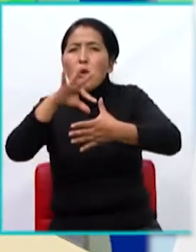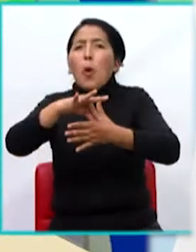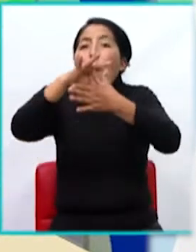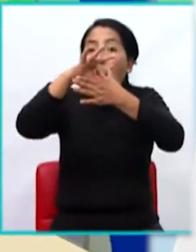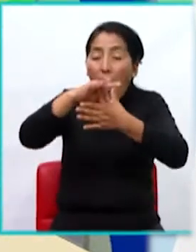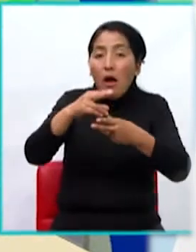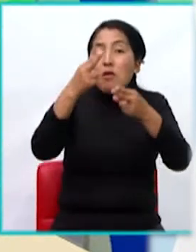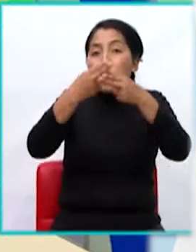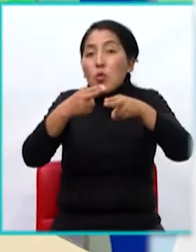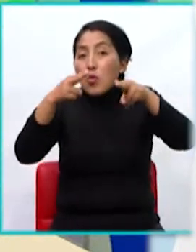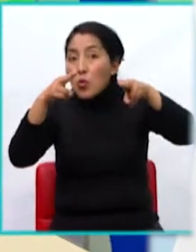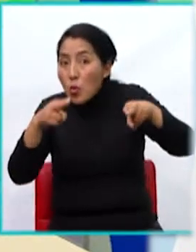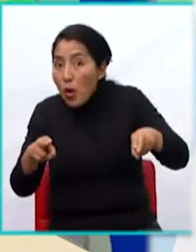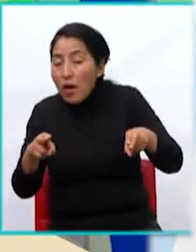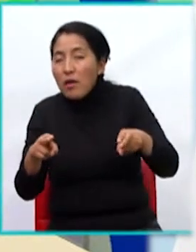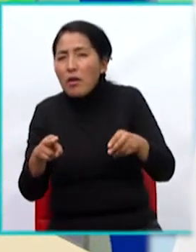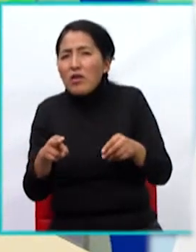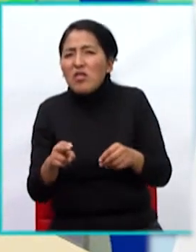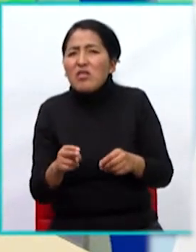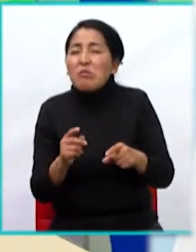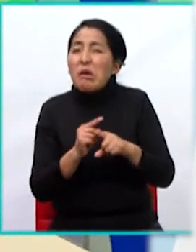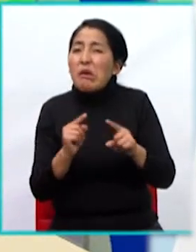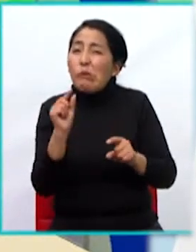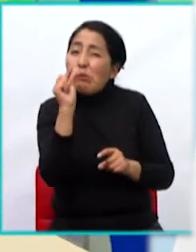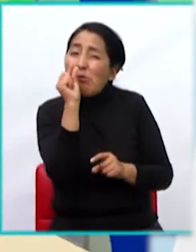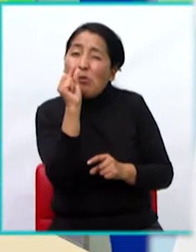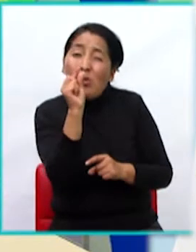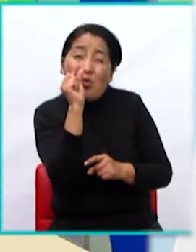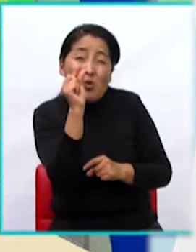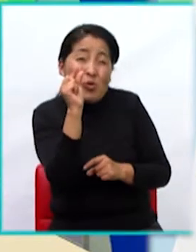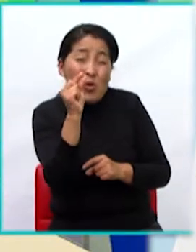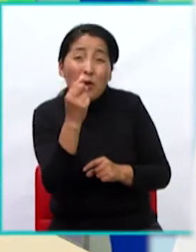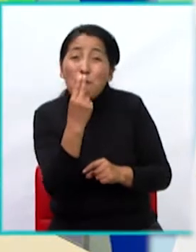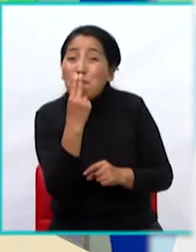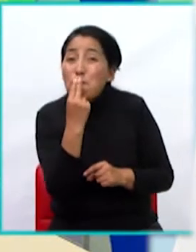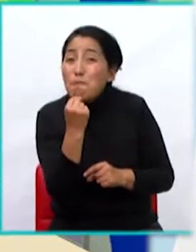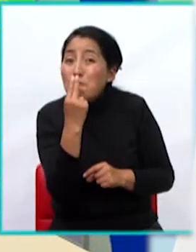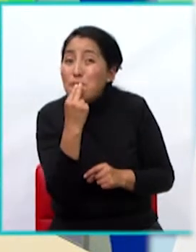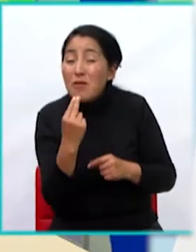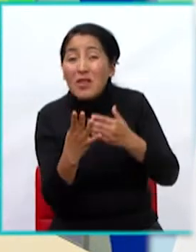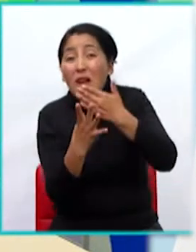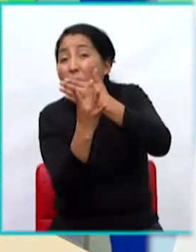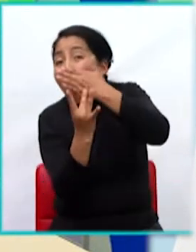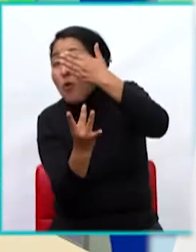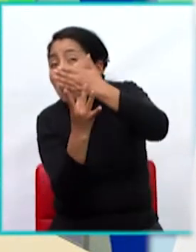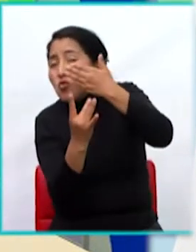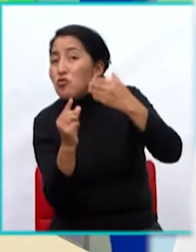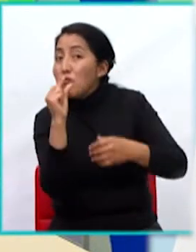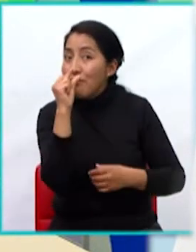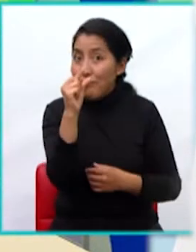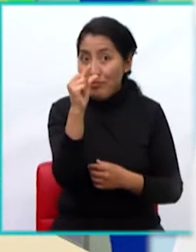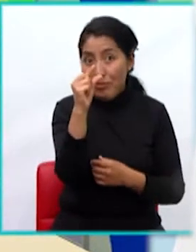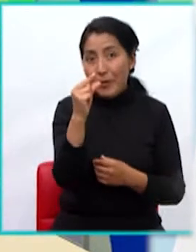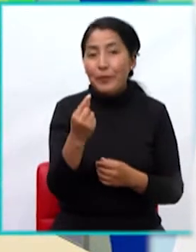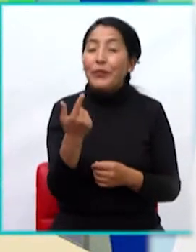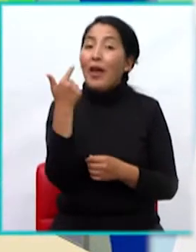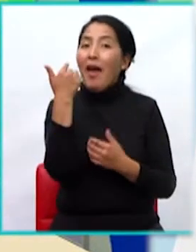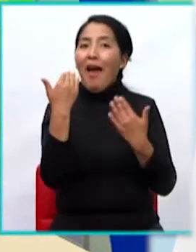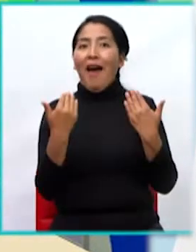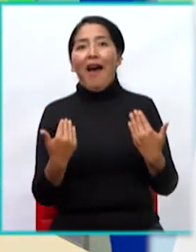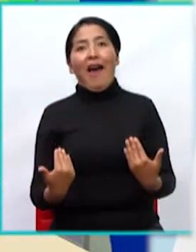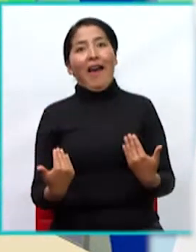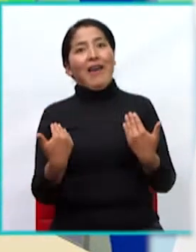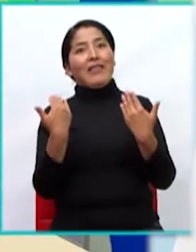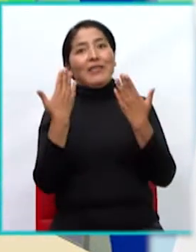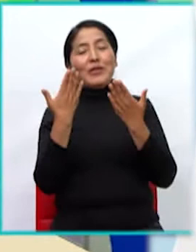huevos y lo menos posible de dulces y aceites. Bueno, en función de eso, les cuento chicos